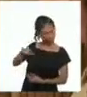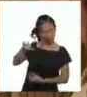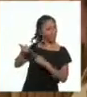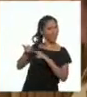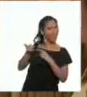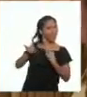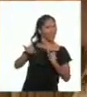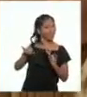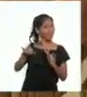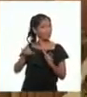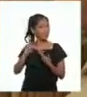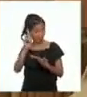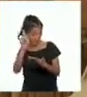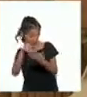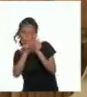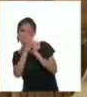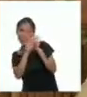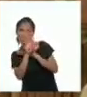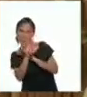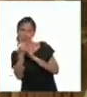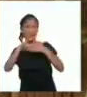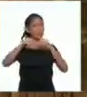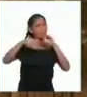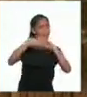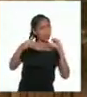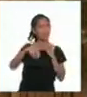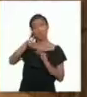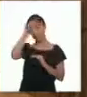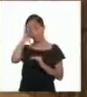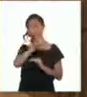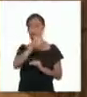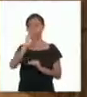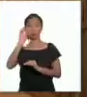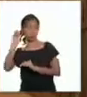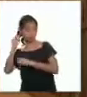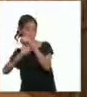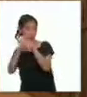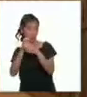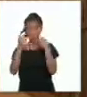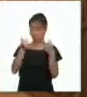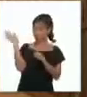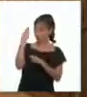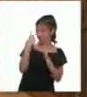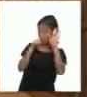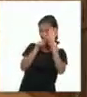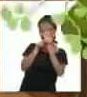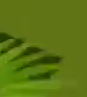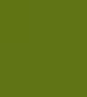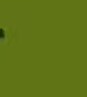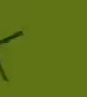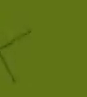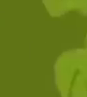¡Ey! ¡Nos ha llegado un video sobre una historia del Bicentenario! ¡Suena muy bien! ¡Vamos a verlo!